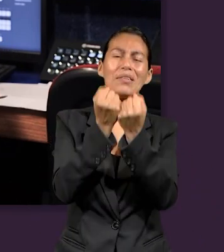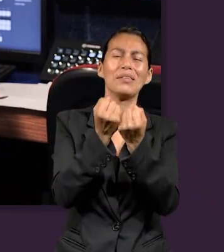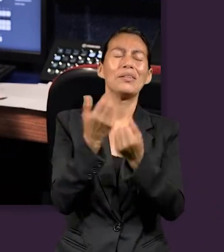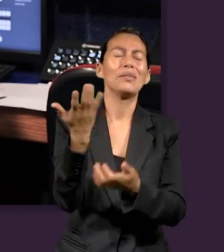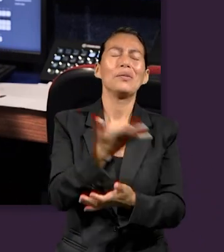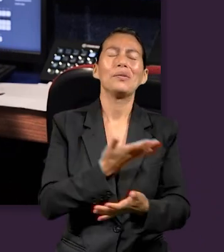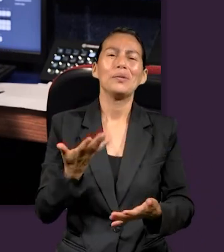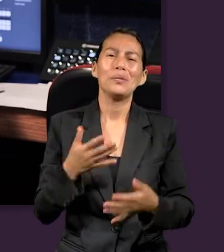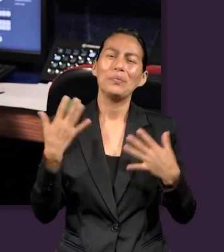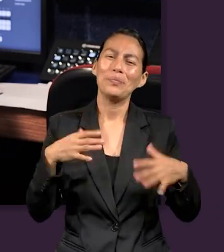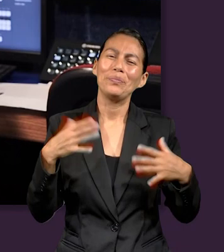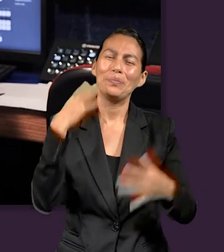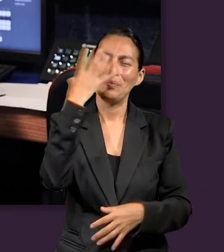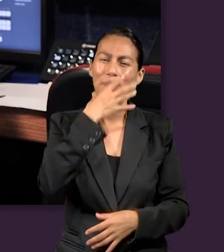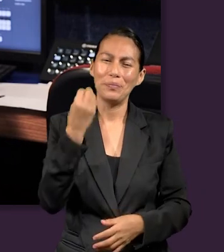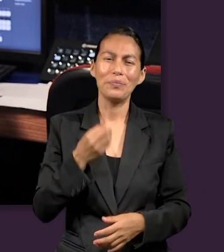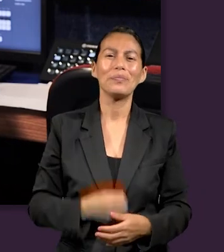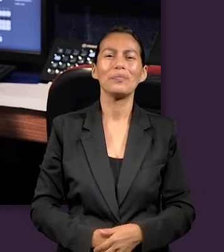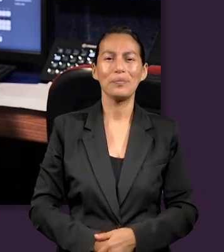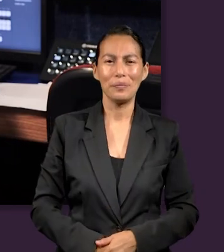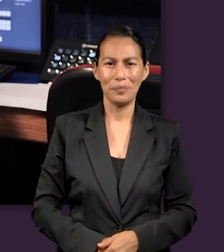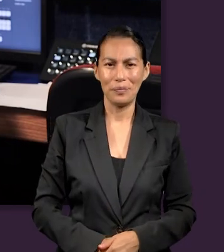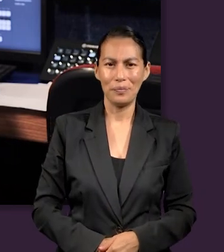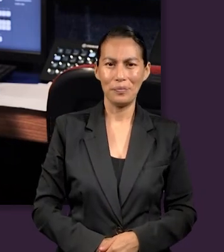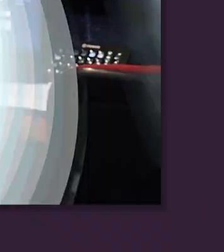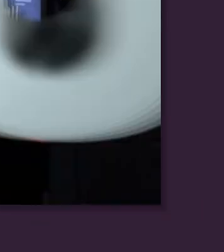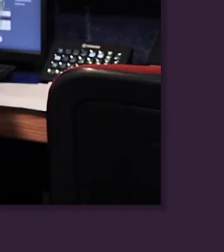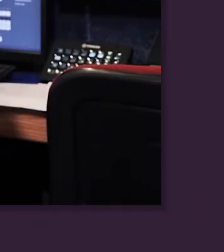abrir el libro del juicio y de redimirnos.